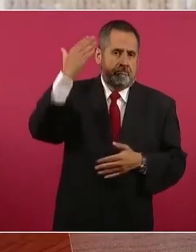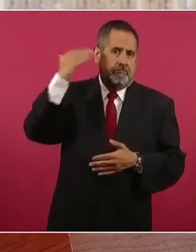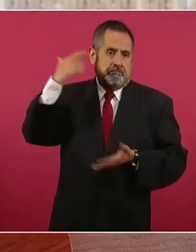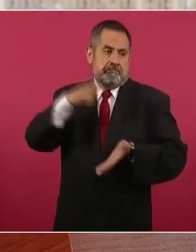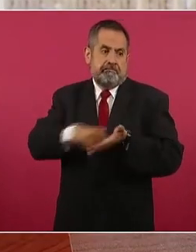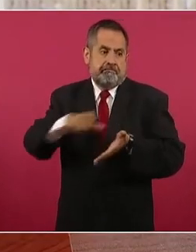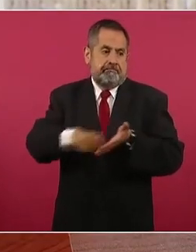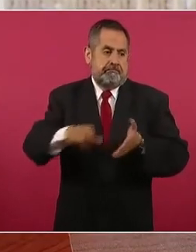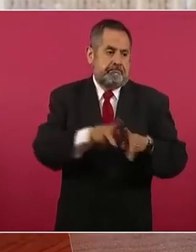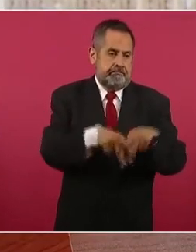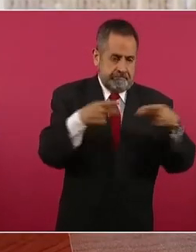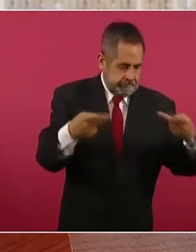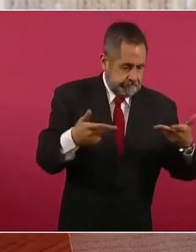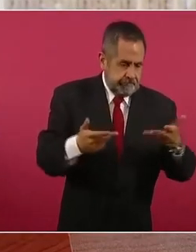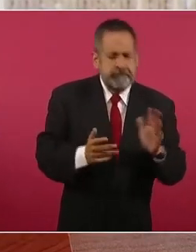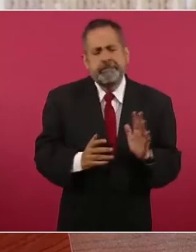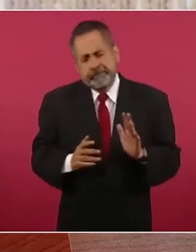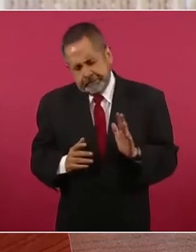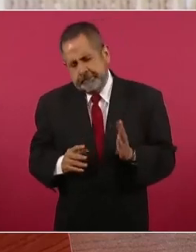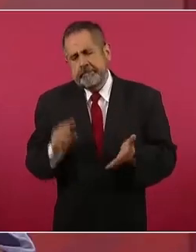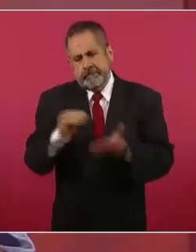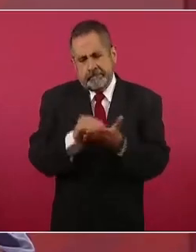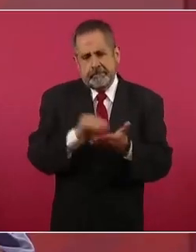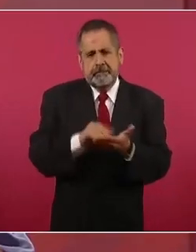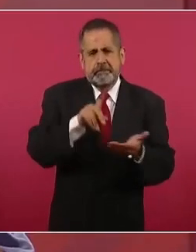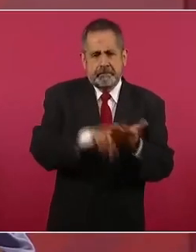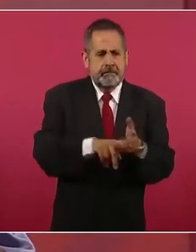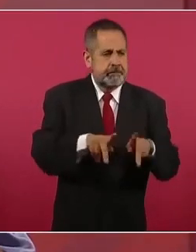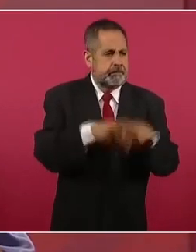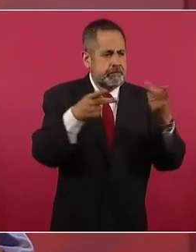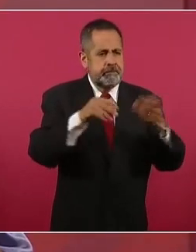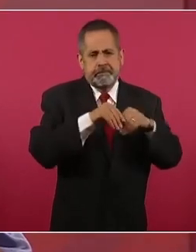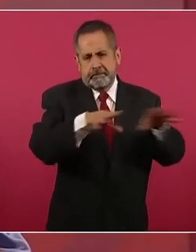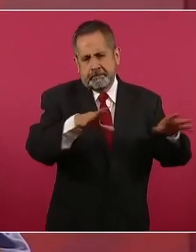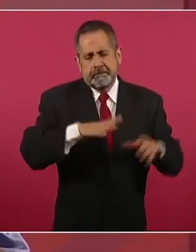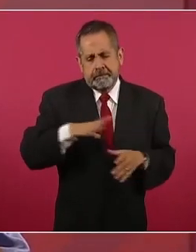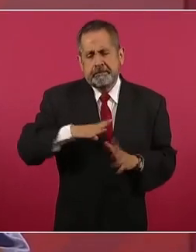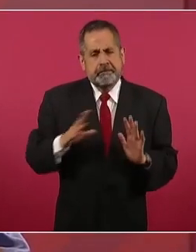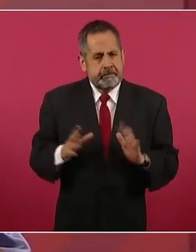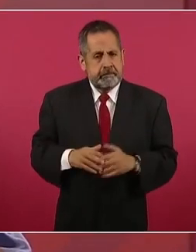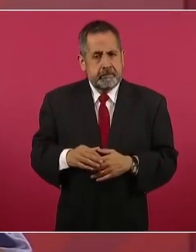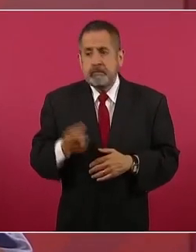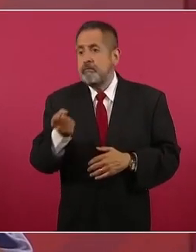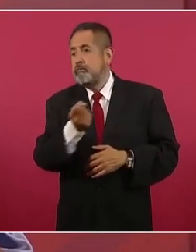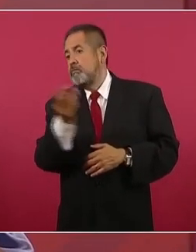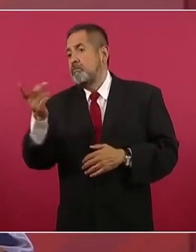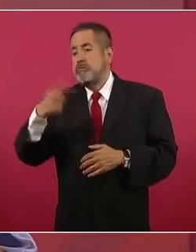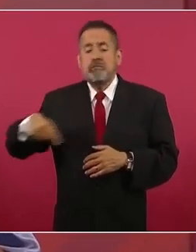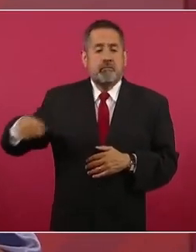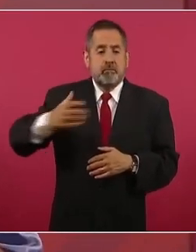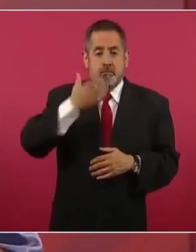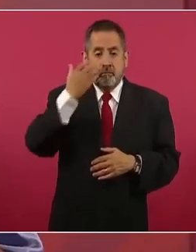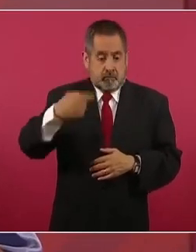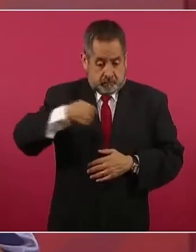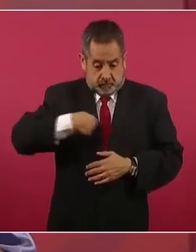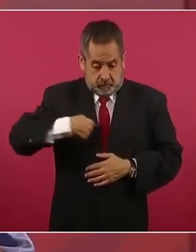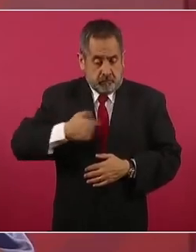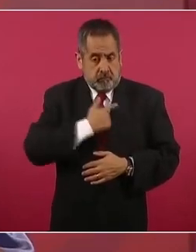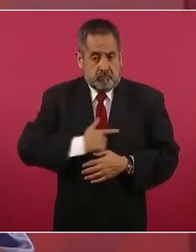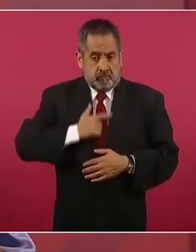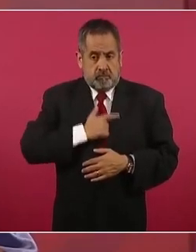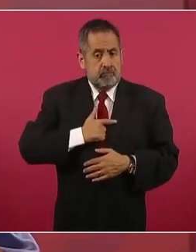No deja de haber la costumbre, a mí me gusta,